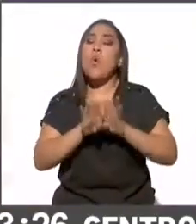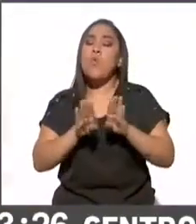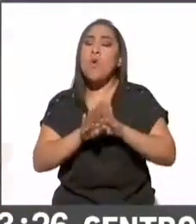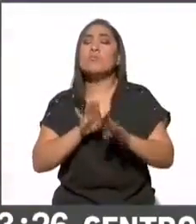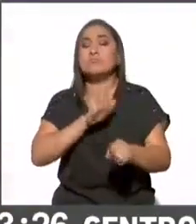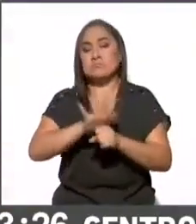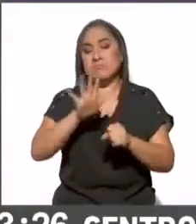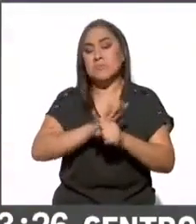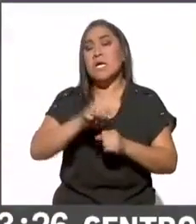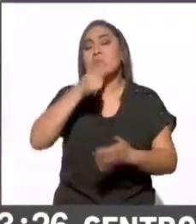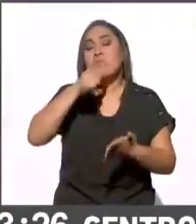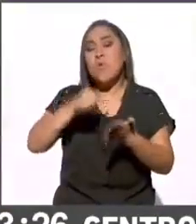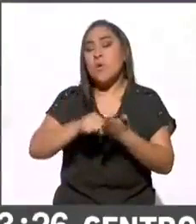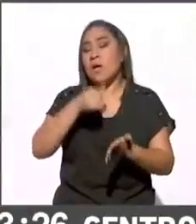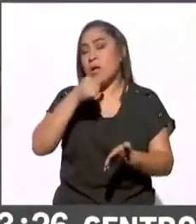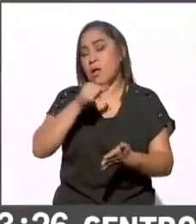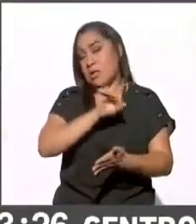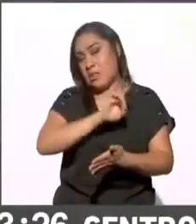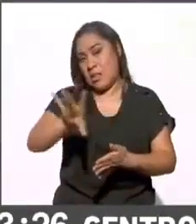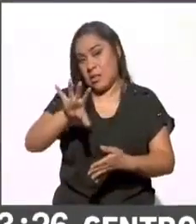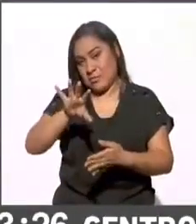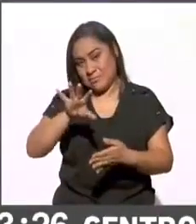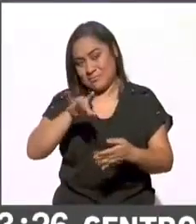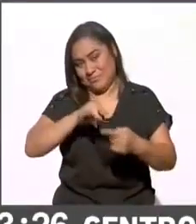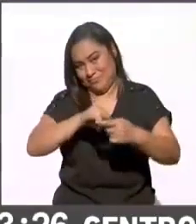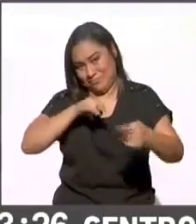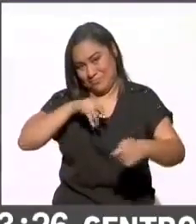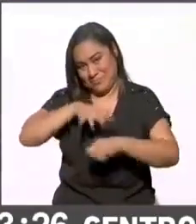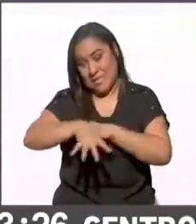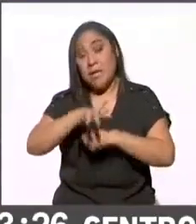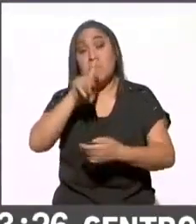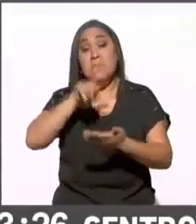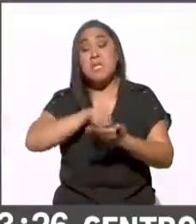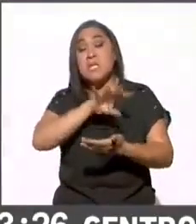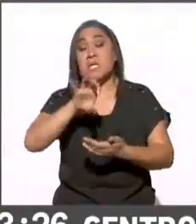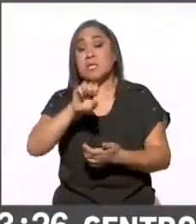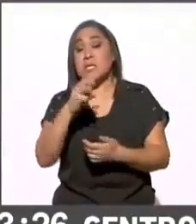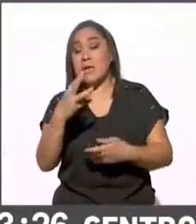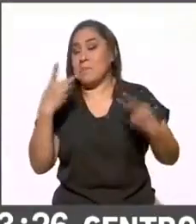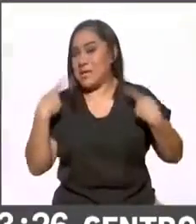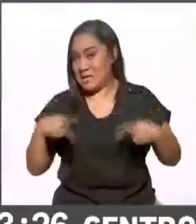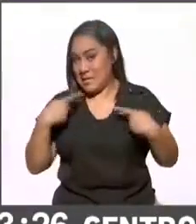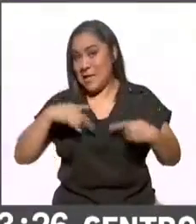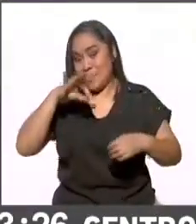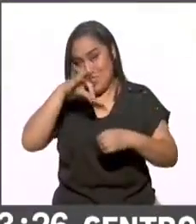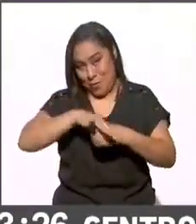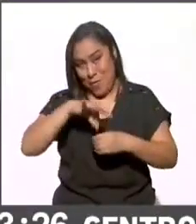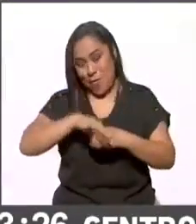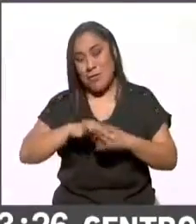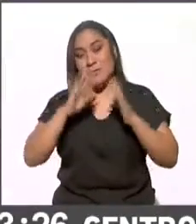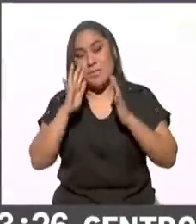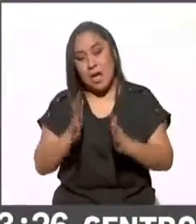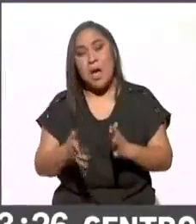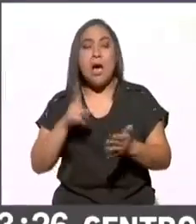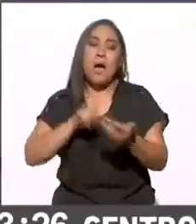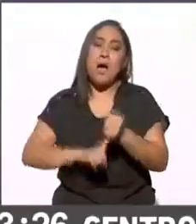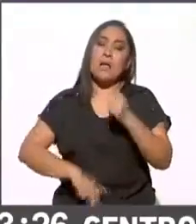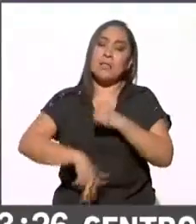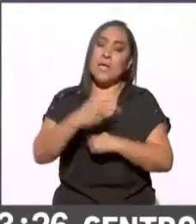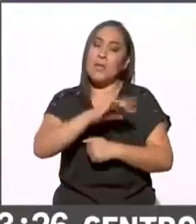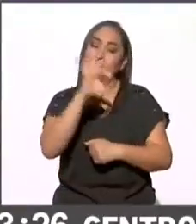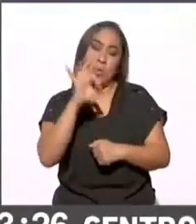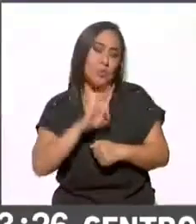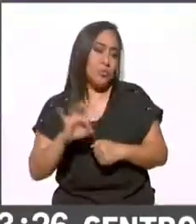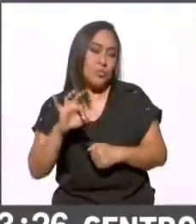través de voto postal, a través de papeleta impresa, votaron 1.563 personas, lo que corresponde al 13%